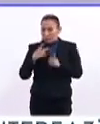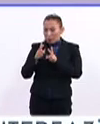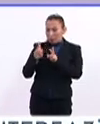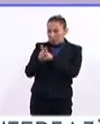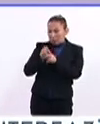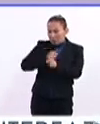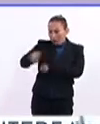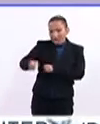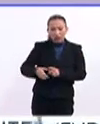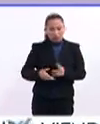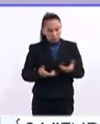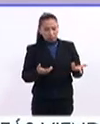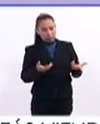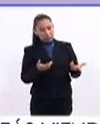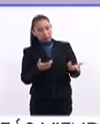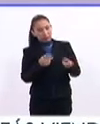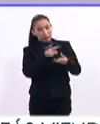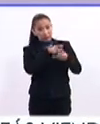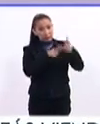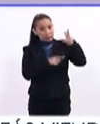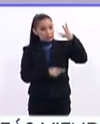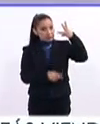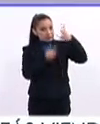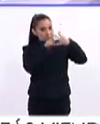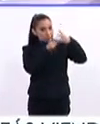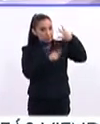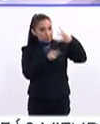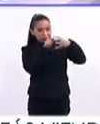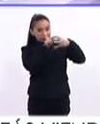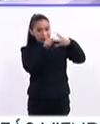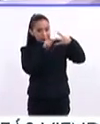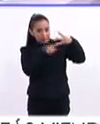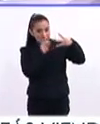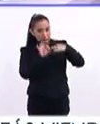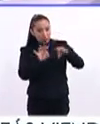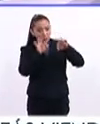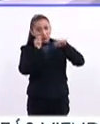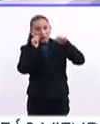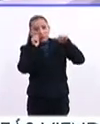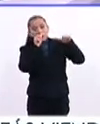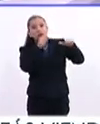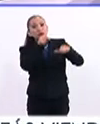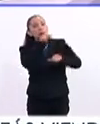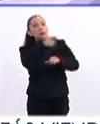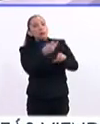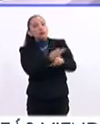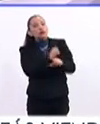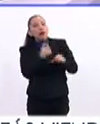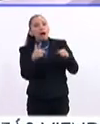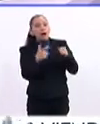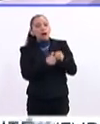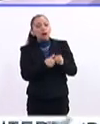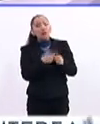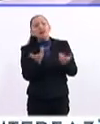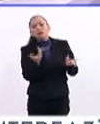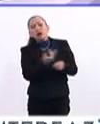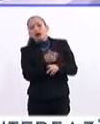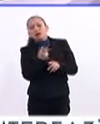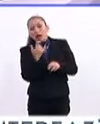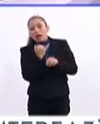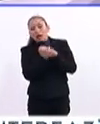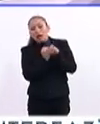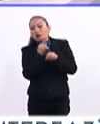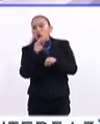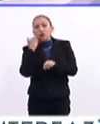primito, etcétera. Entonces, esas tres, cualquiera de esas tres, es muy importante ver cuál es la razón que no quieren